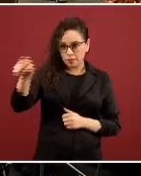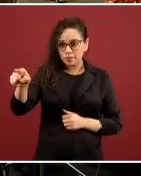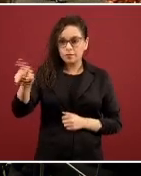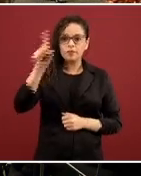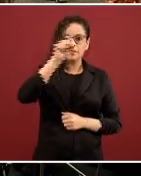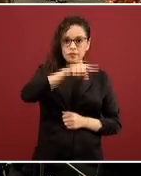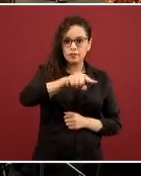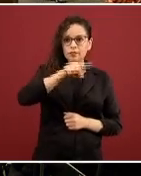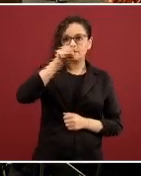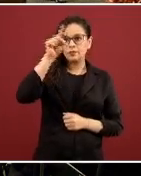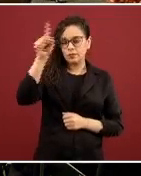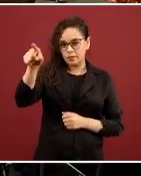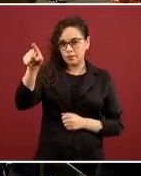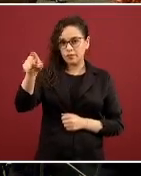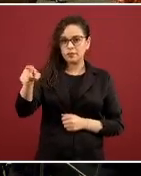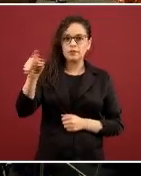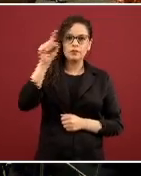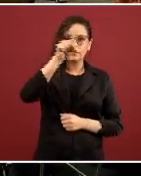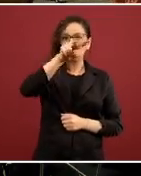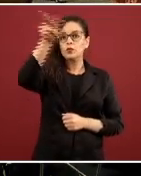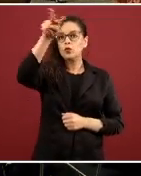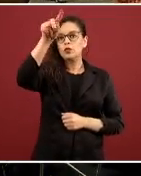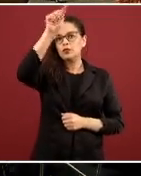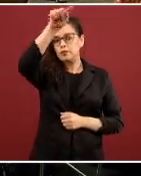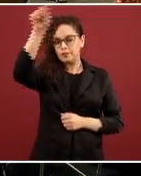hoy no le toca a Blanca, y ustedes dos.